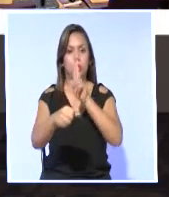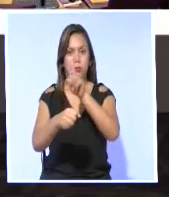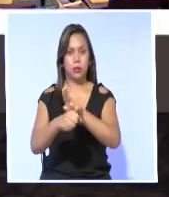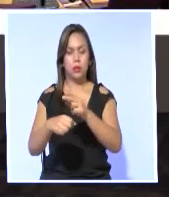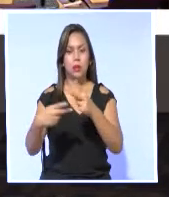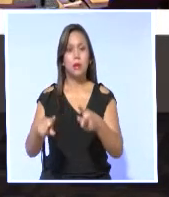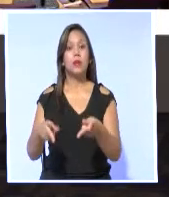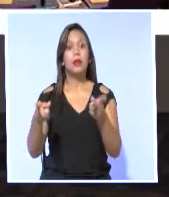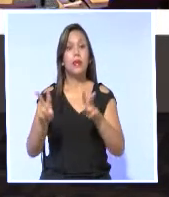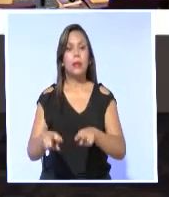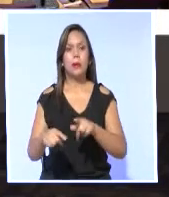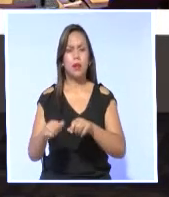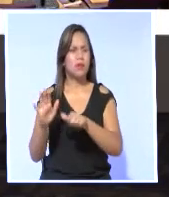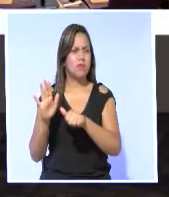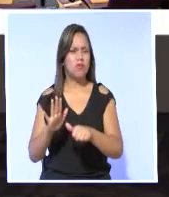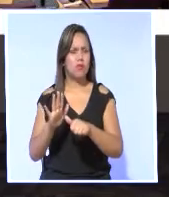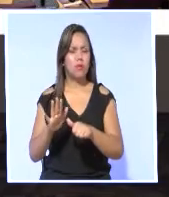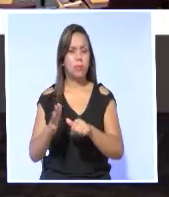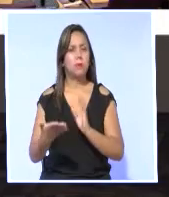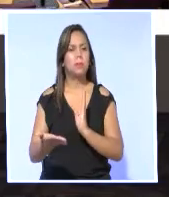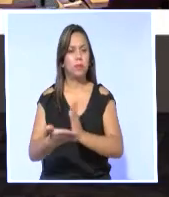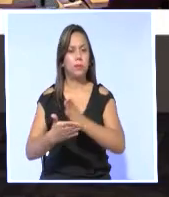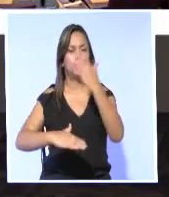contra de toda forma de discriminación.